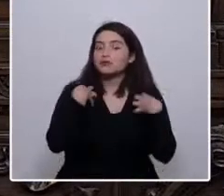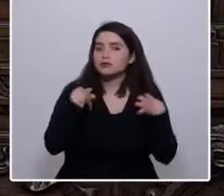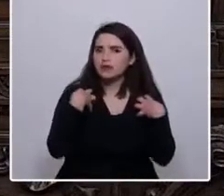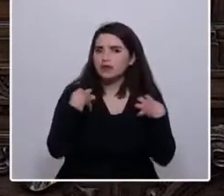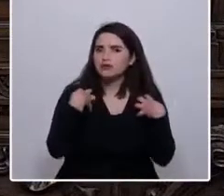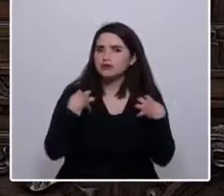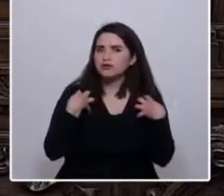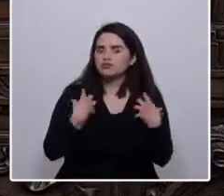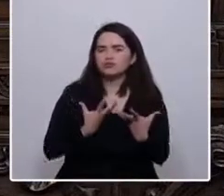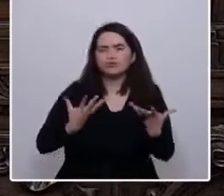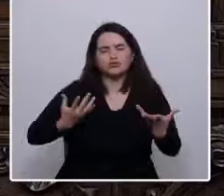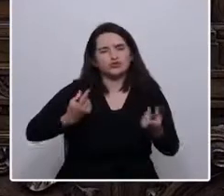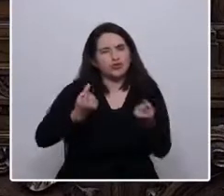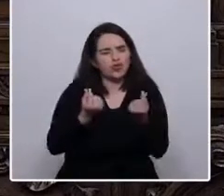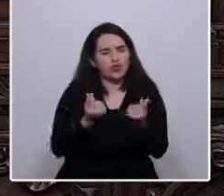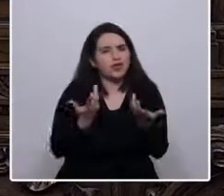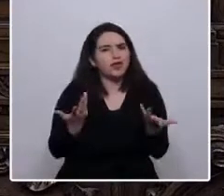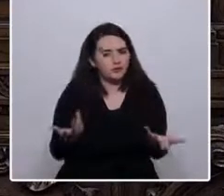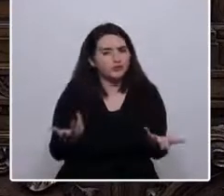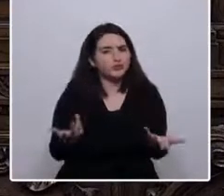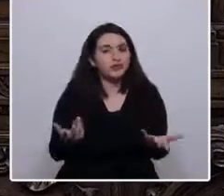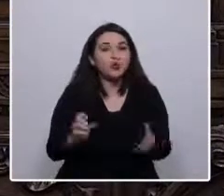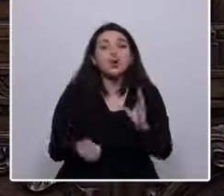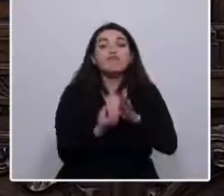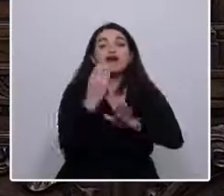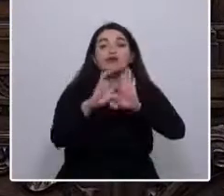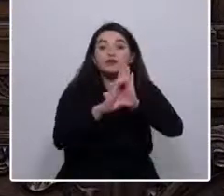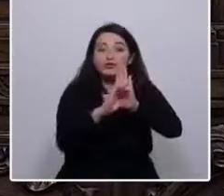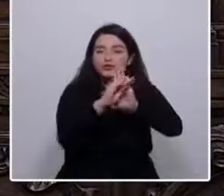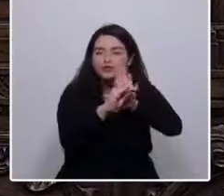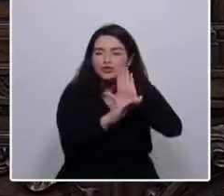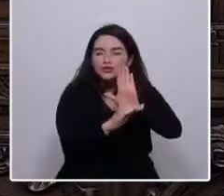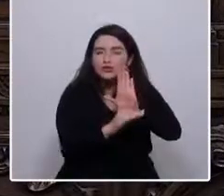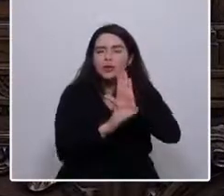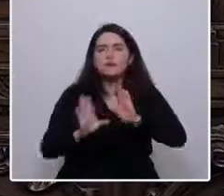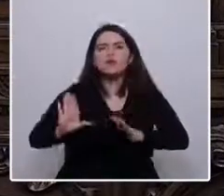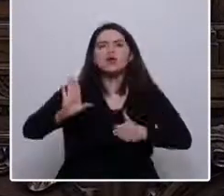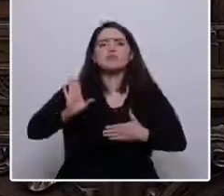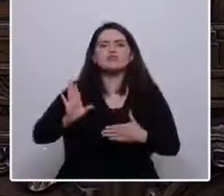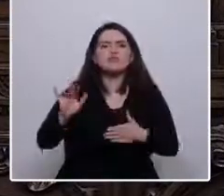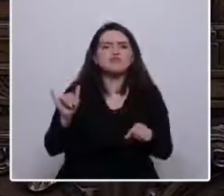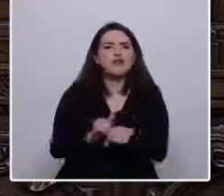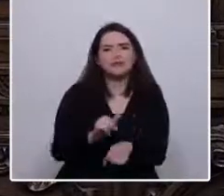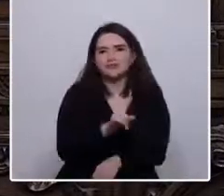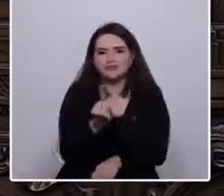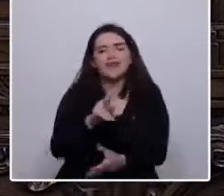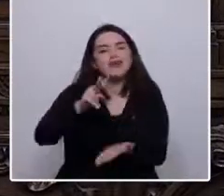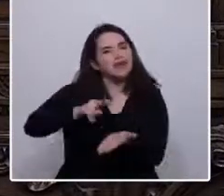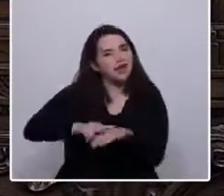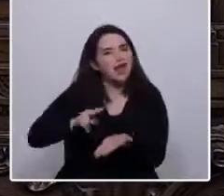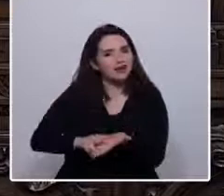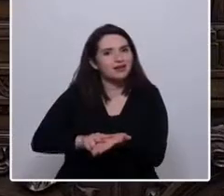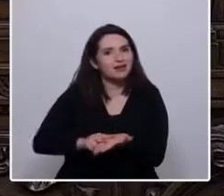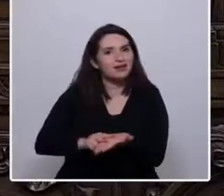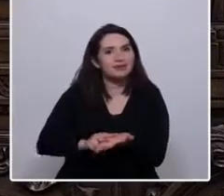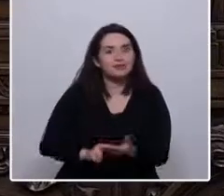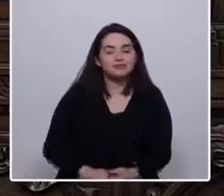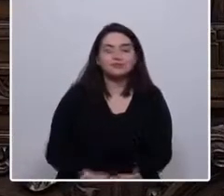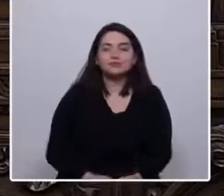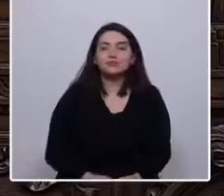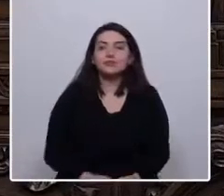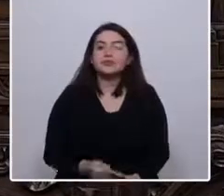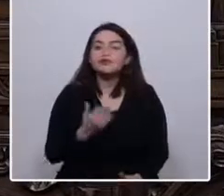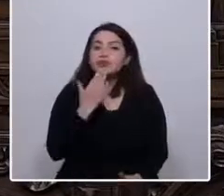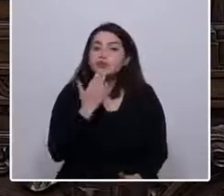muchísimo dinero. Lo que quede sellado en la nueva constitución no pueden ser promesas ficticias, irreales o irrealizables. Junto con